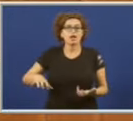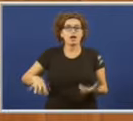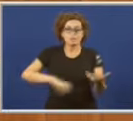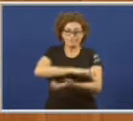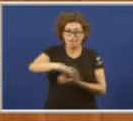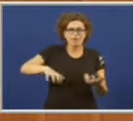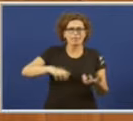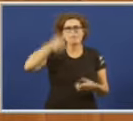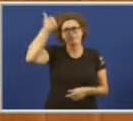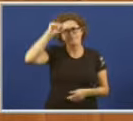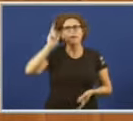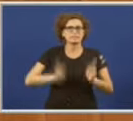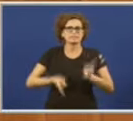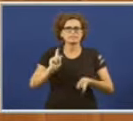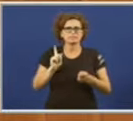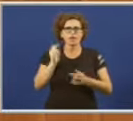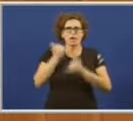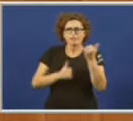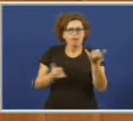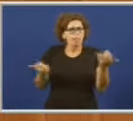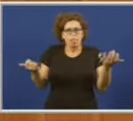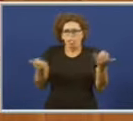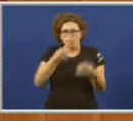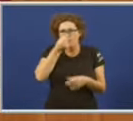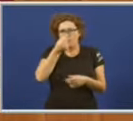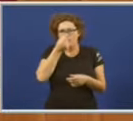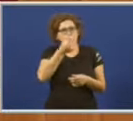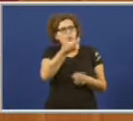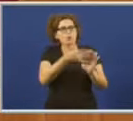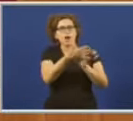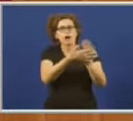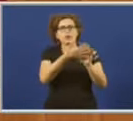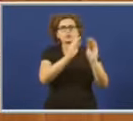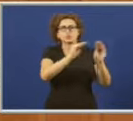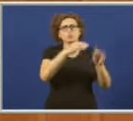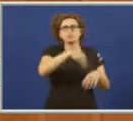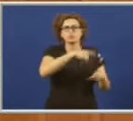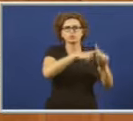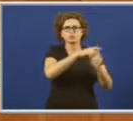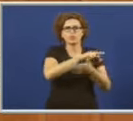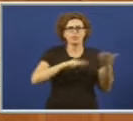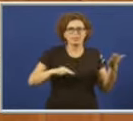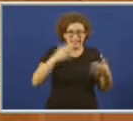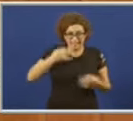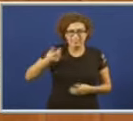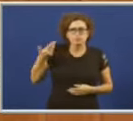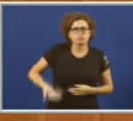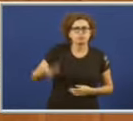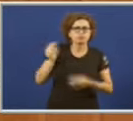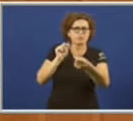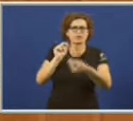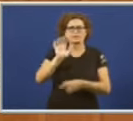Violencia machista que apenas deixa un par de liñas na intervención do presidente na xunta nun dos principais debates do ano.